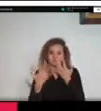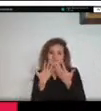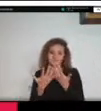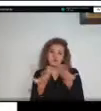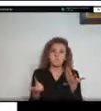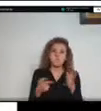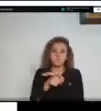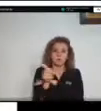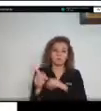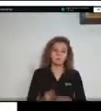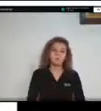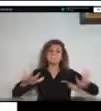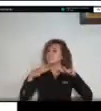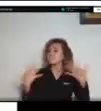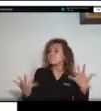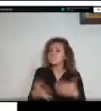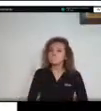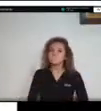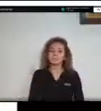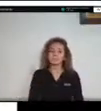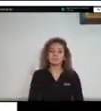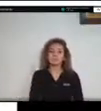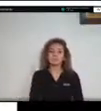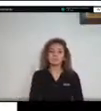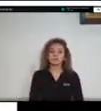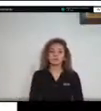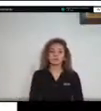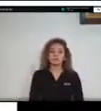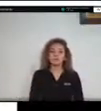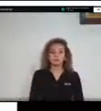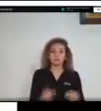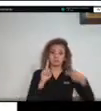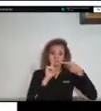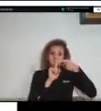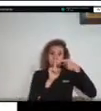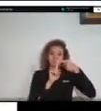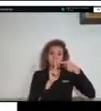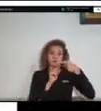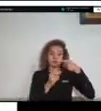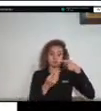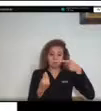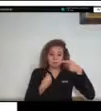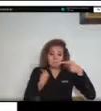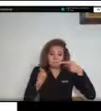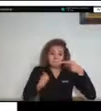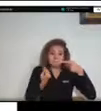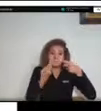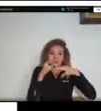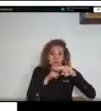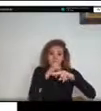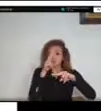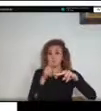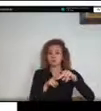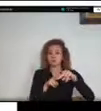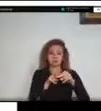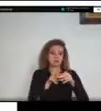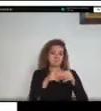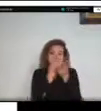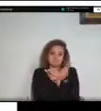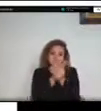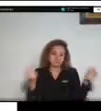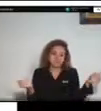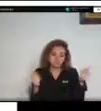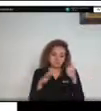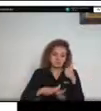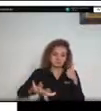tenemos algunos como lo es la pérdida de la victual áreas de sabana que son afectadas con